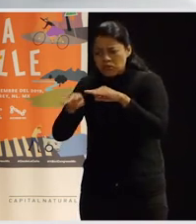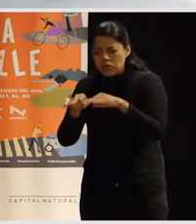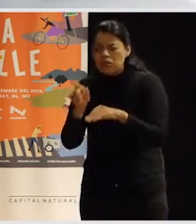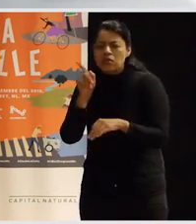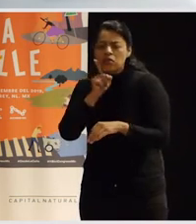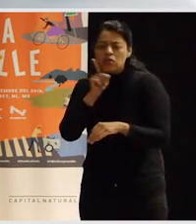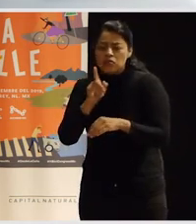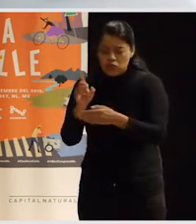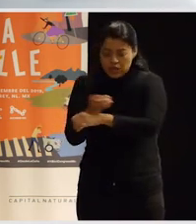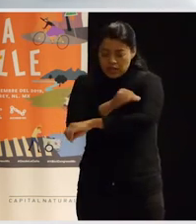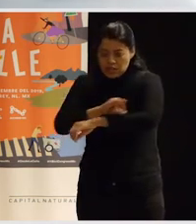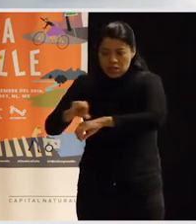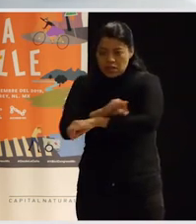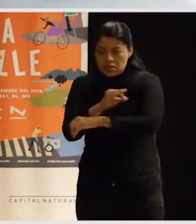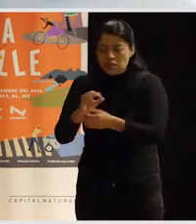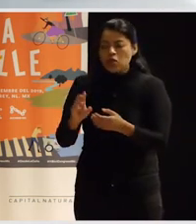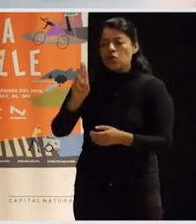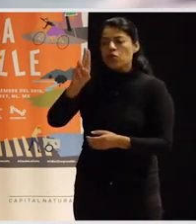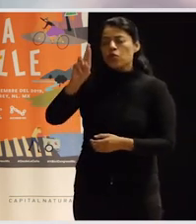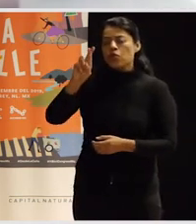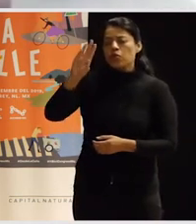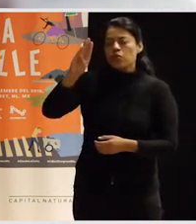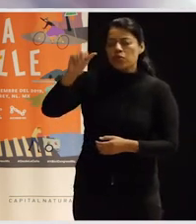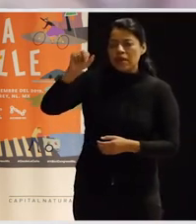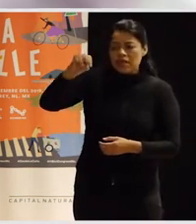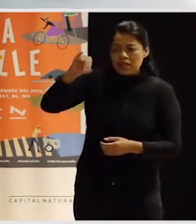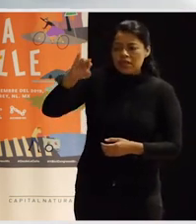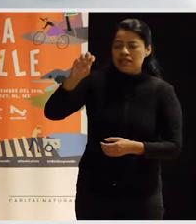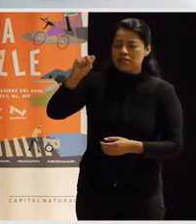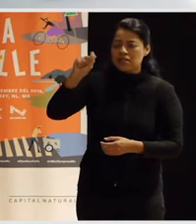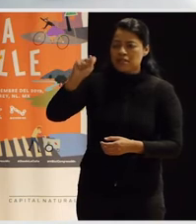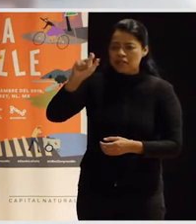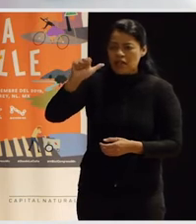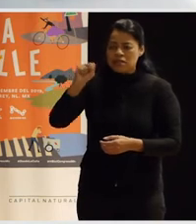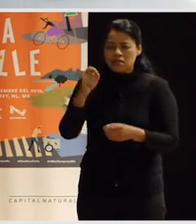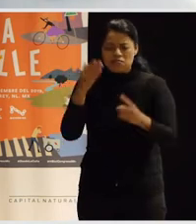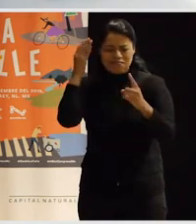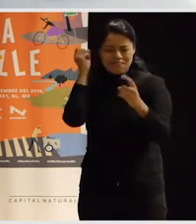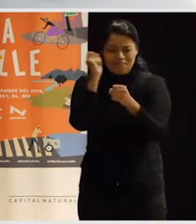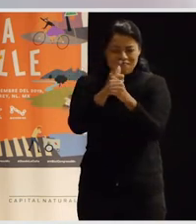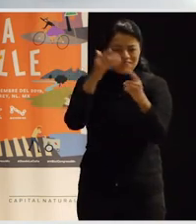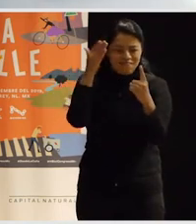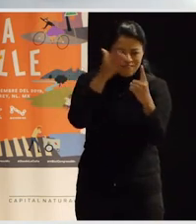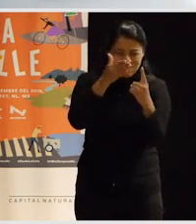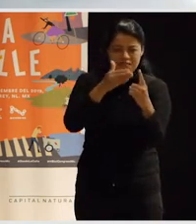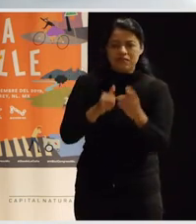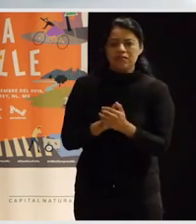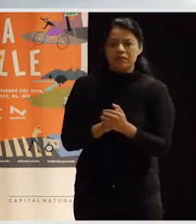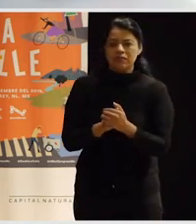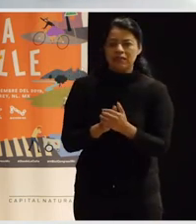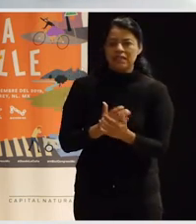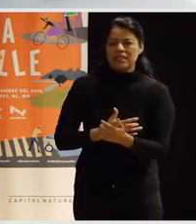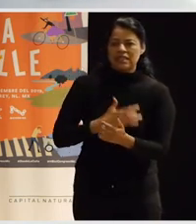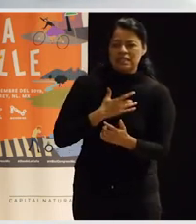diez puntos del pueblo en los que ellas se habían identificado que no, bueno, que ellas no